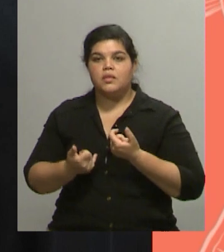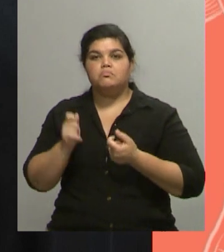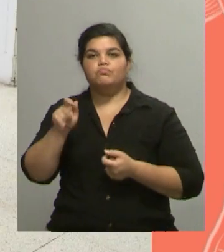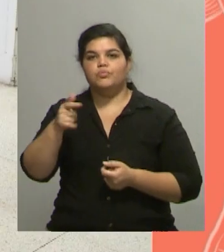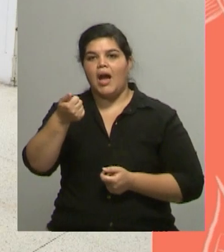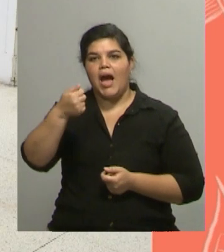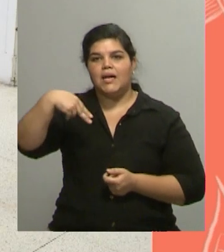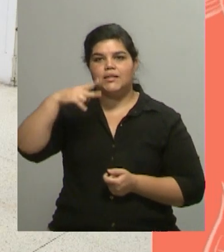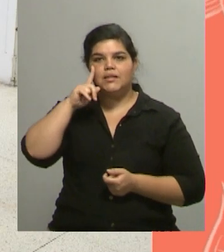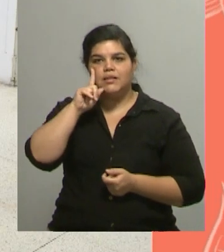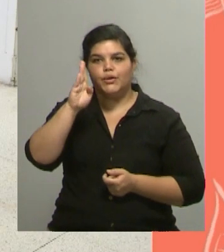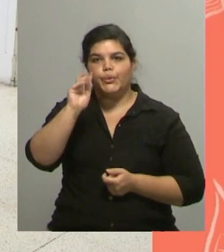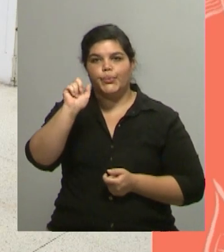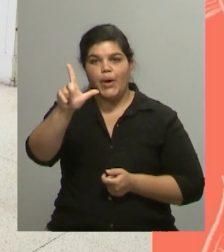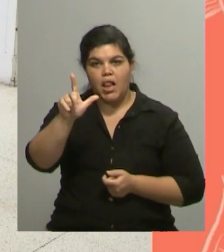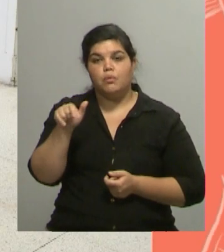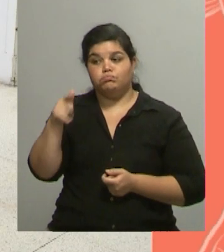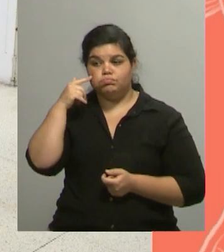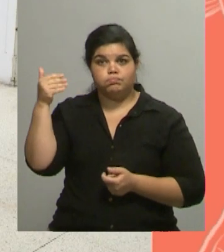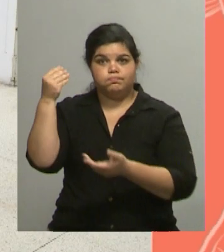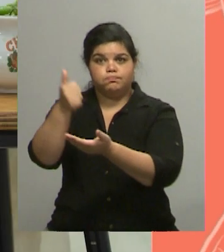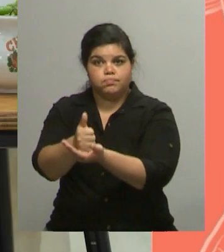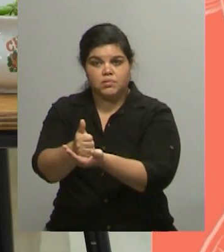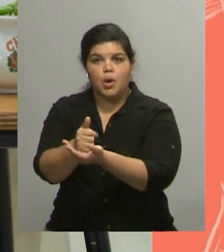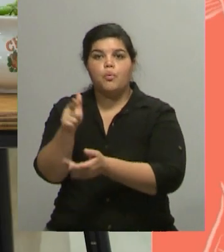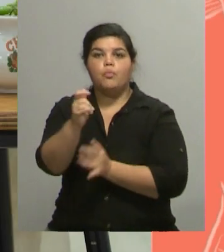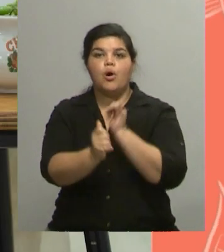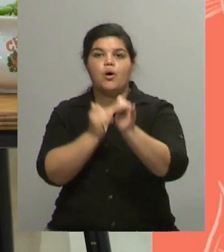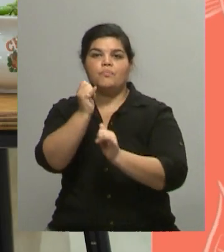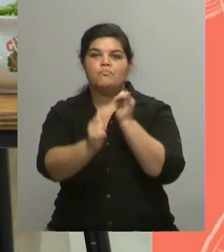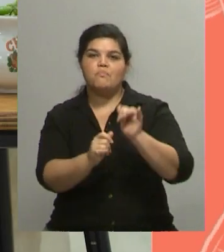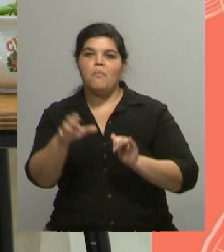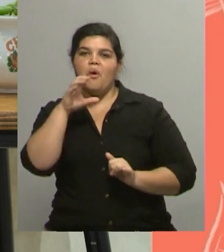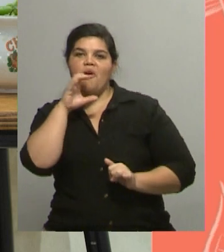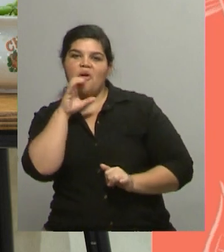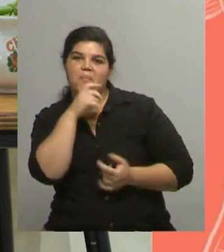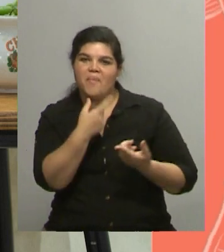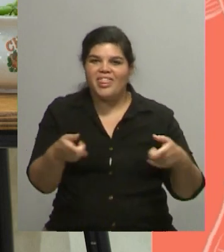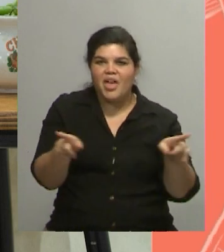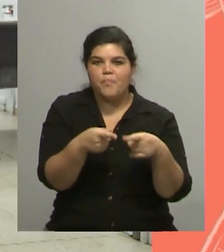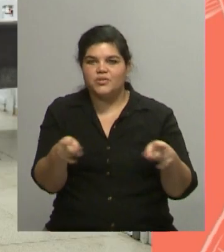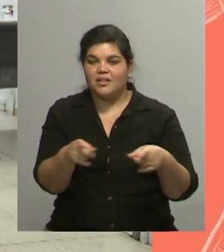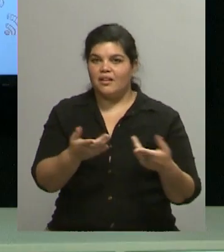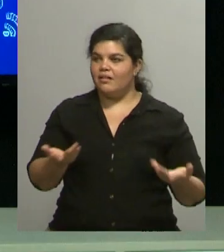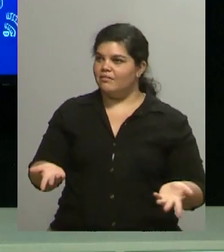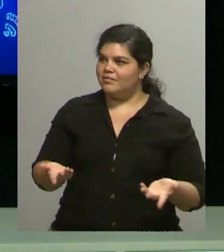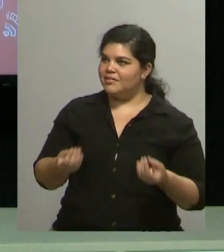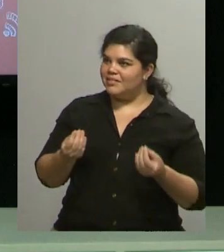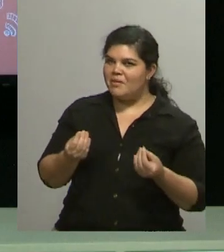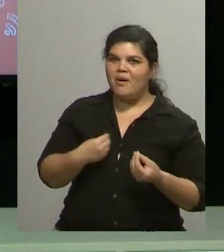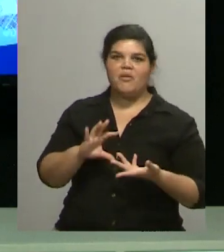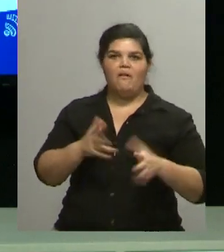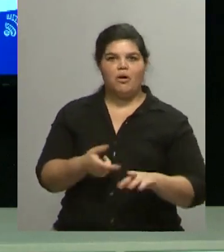vos como docente, digo, que vos estás ahí para enseñar comedia musical y algo más. Ah, no le pongas eso, ¿a Ah, comedia musical. No, no,